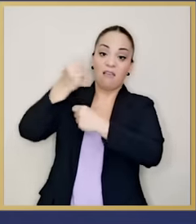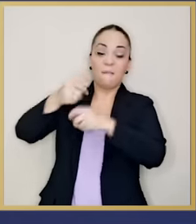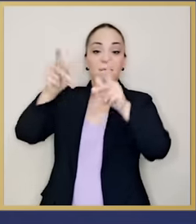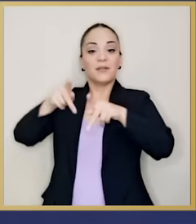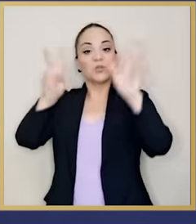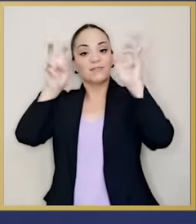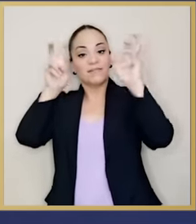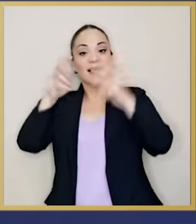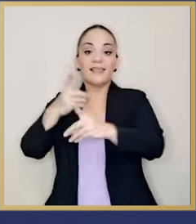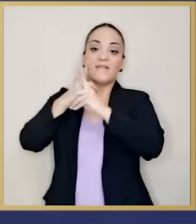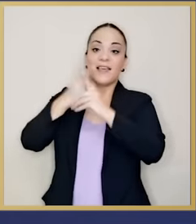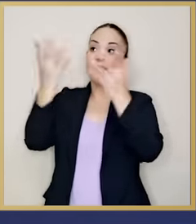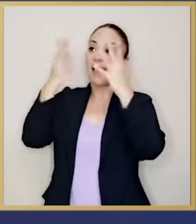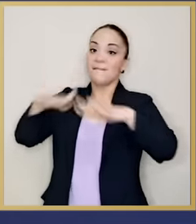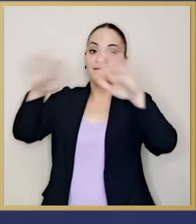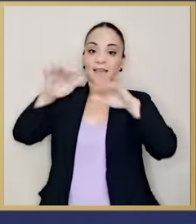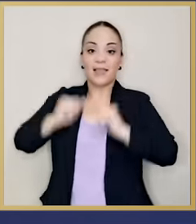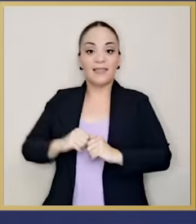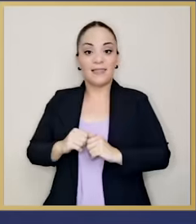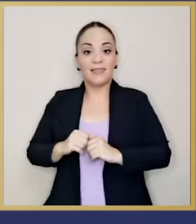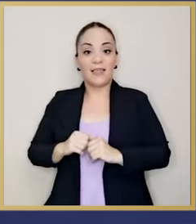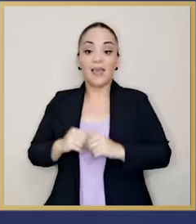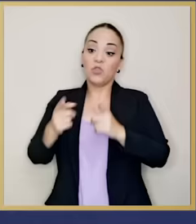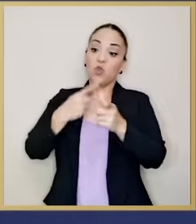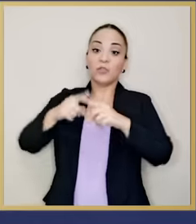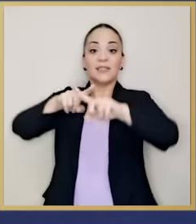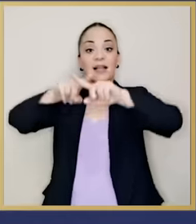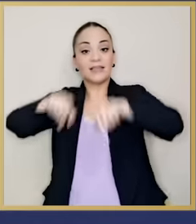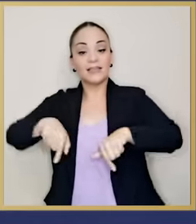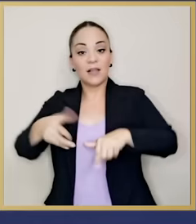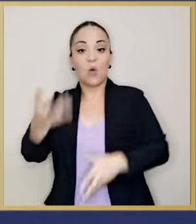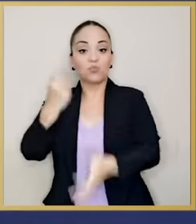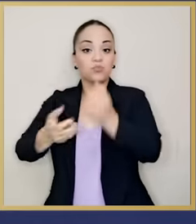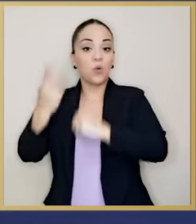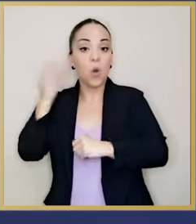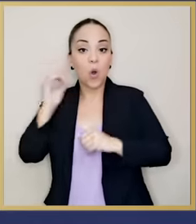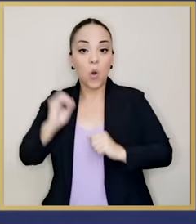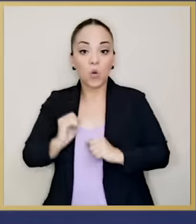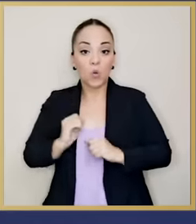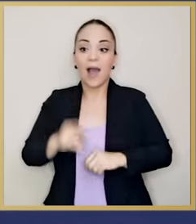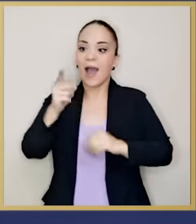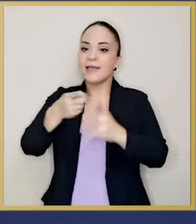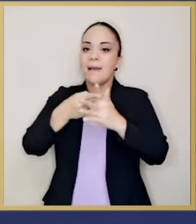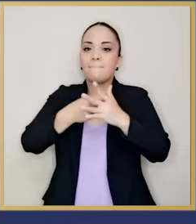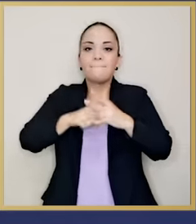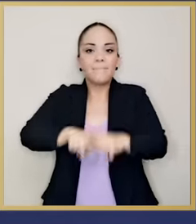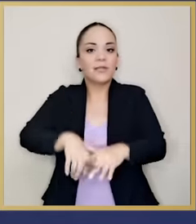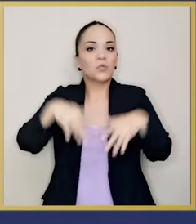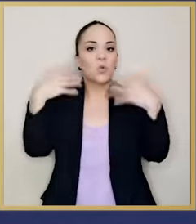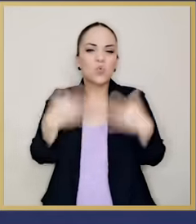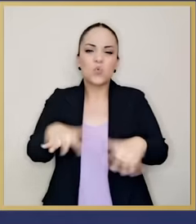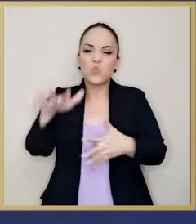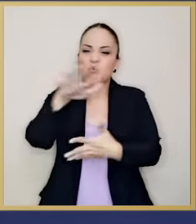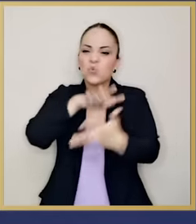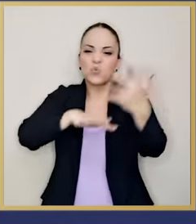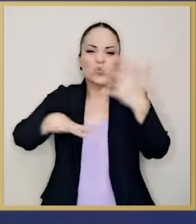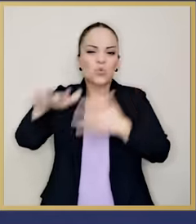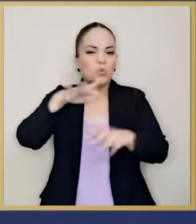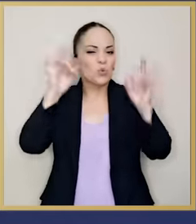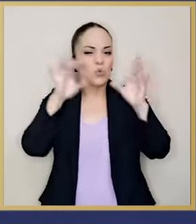canceló el permiso de explotación del oro y ahí empieza la gran